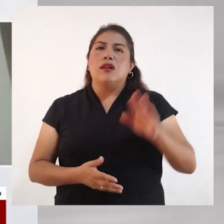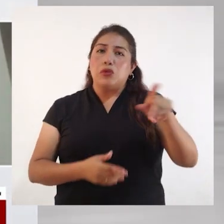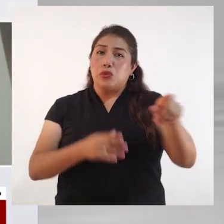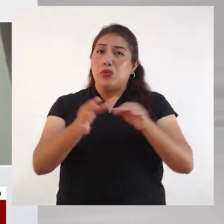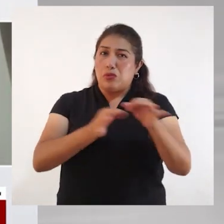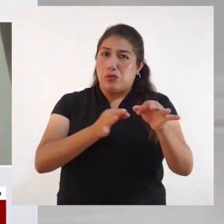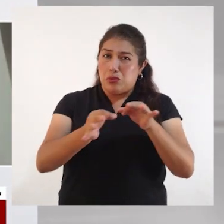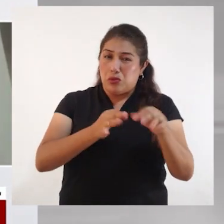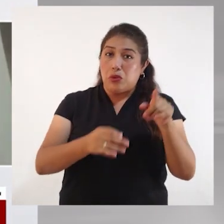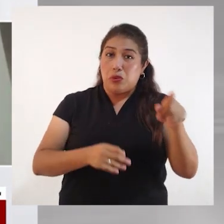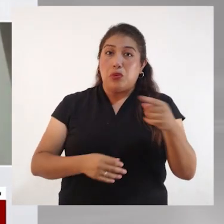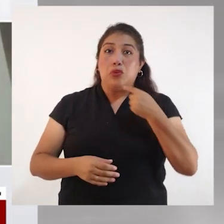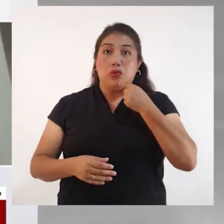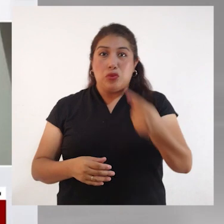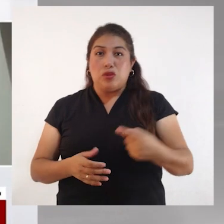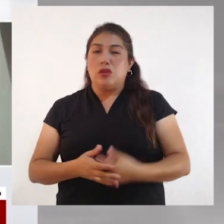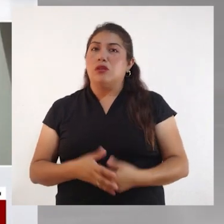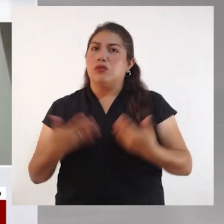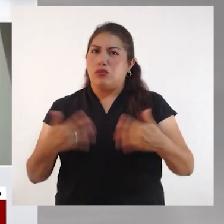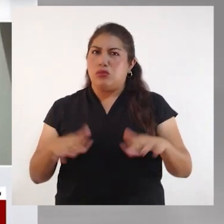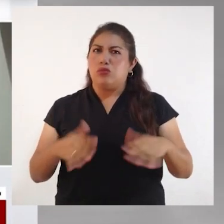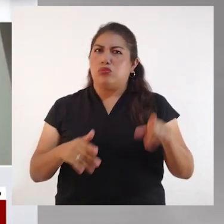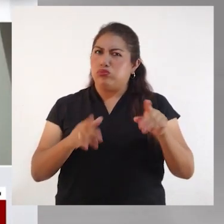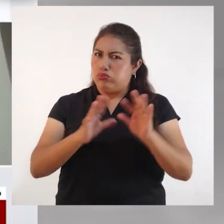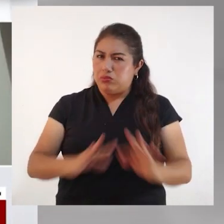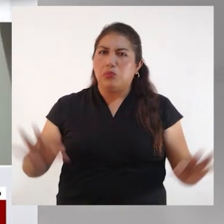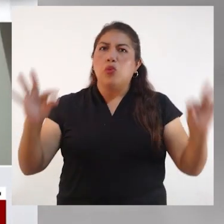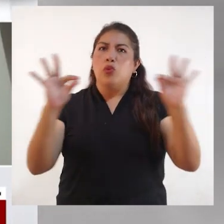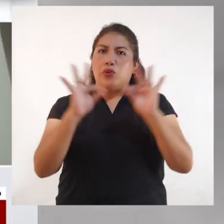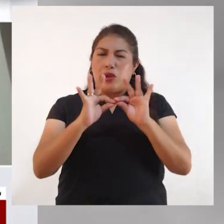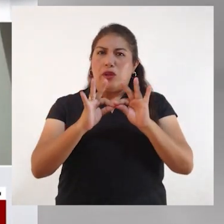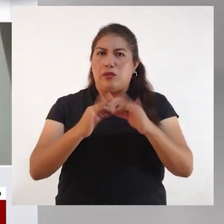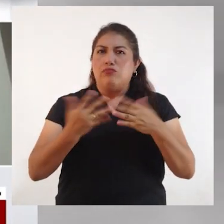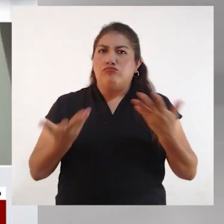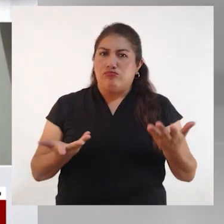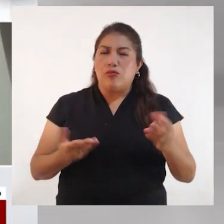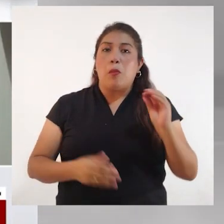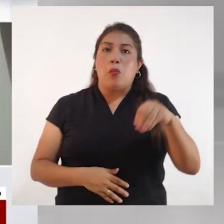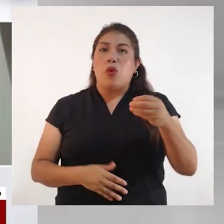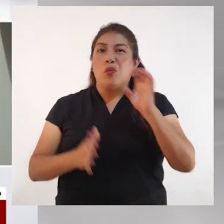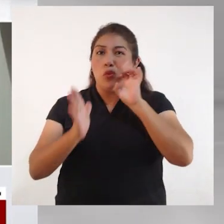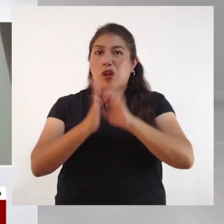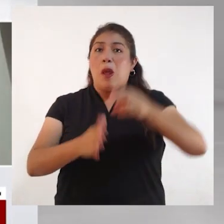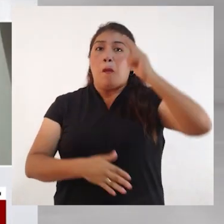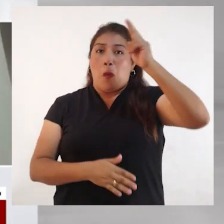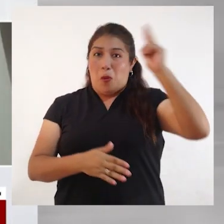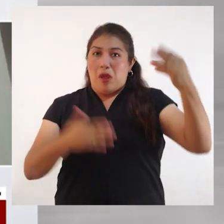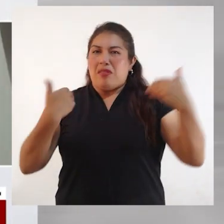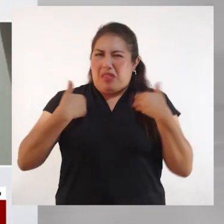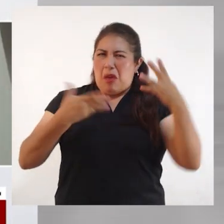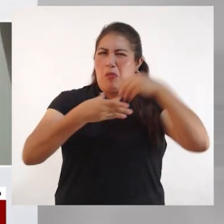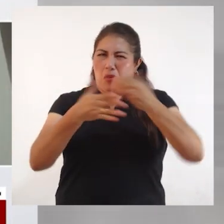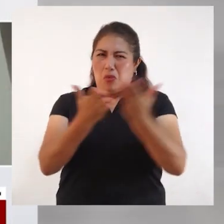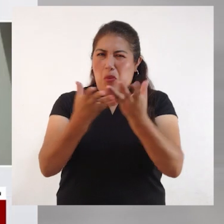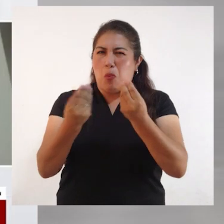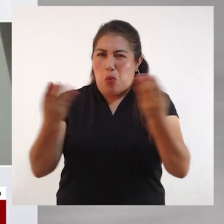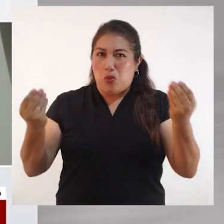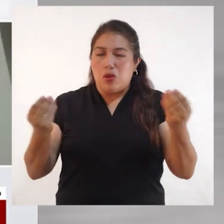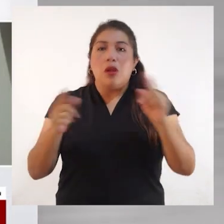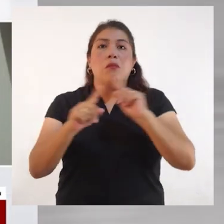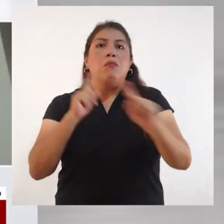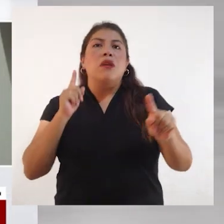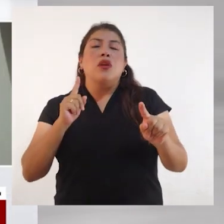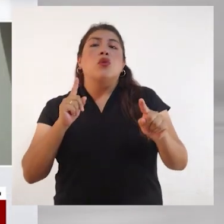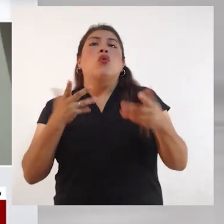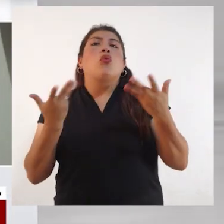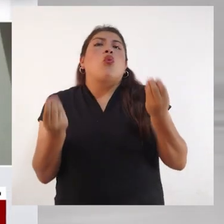le está remarcando Diana, señorita Ruiz, es súper, hiper, archi importante. Porque puede haber el profesor y todo, pero el hecho del